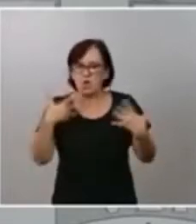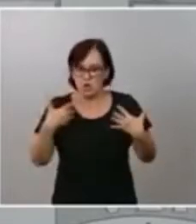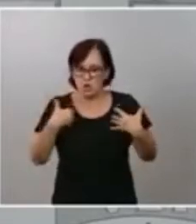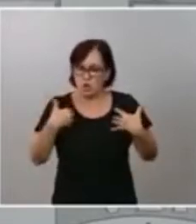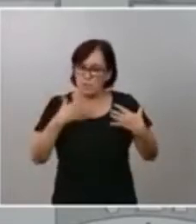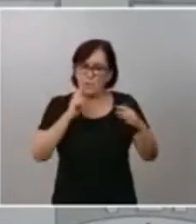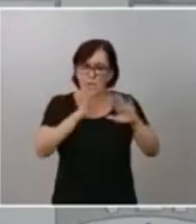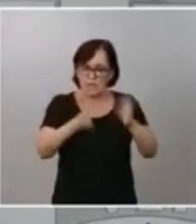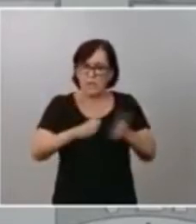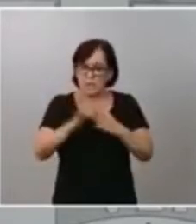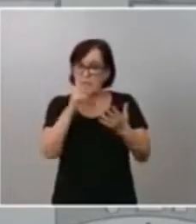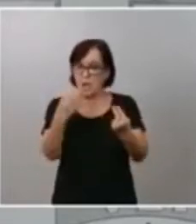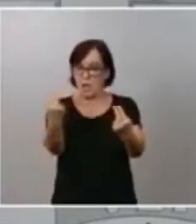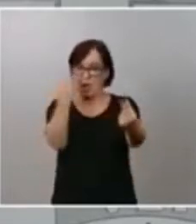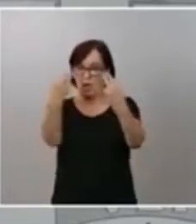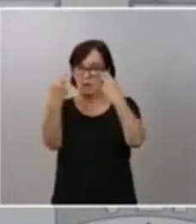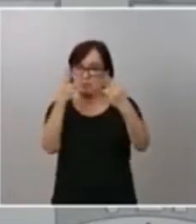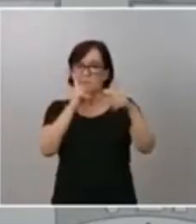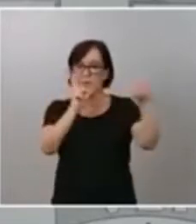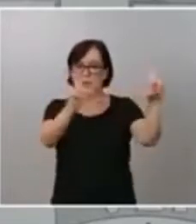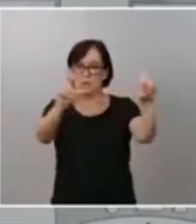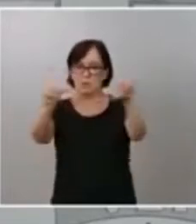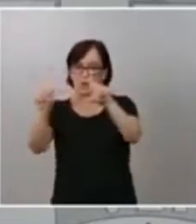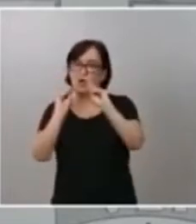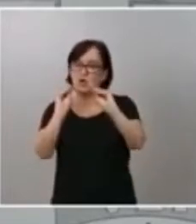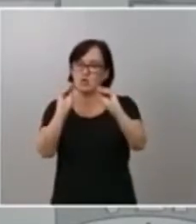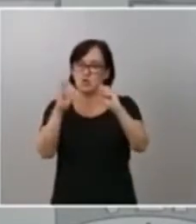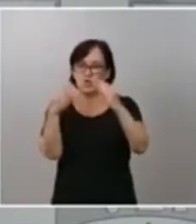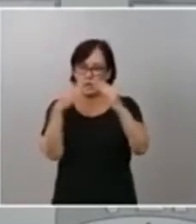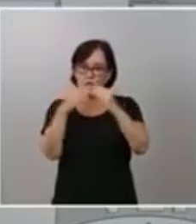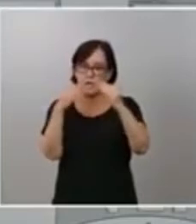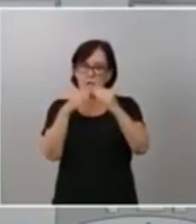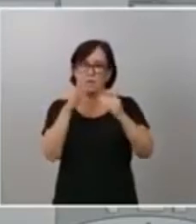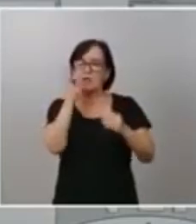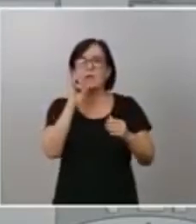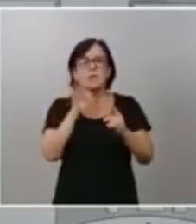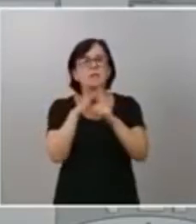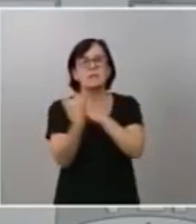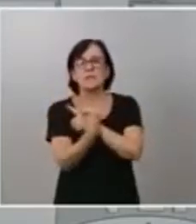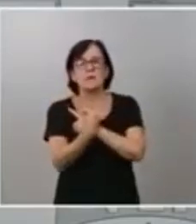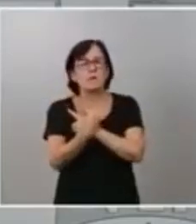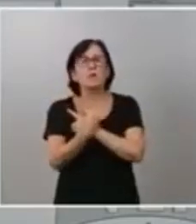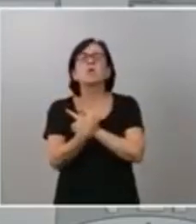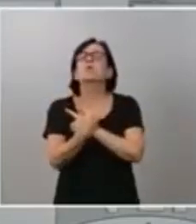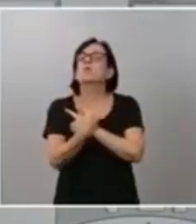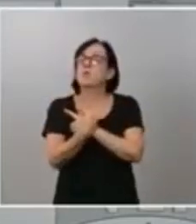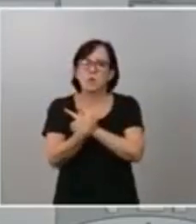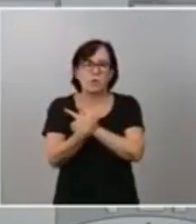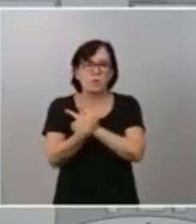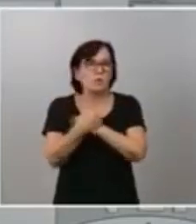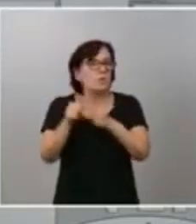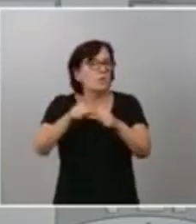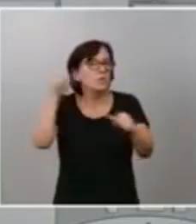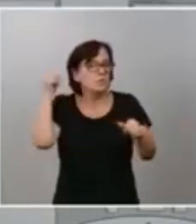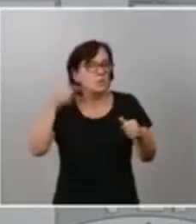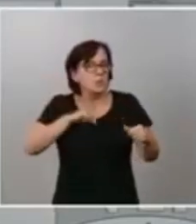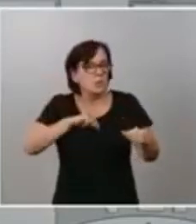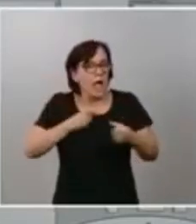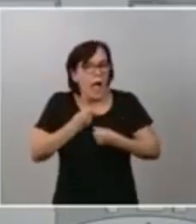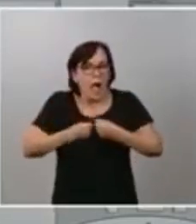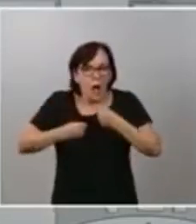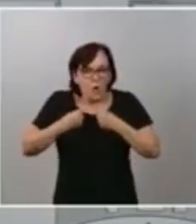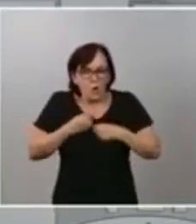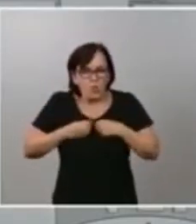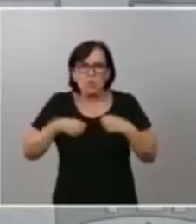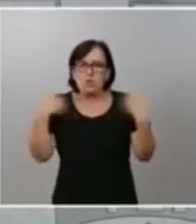desde sus pantallas en sus casas vivimos una situación muy inédita de mucha angustia y por tanto lo que